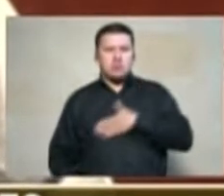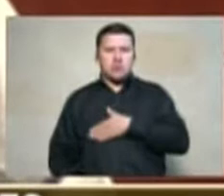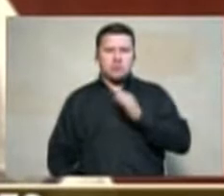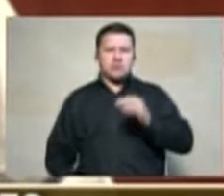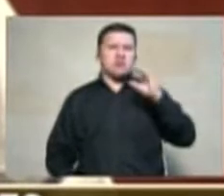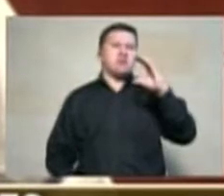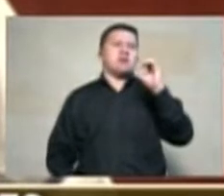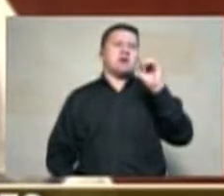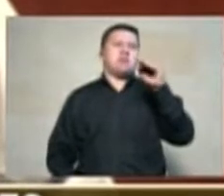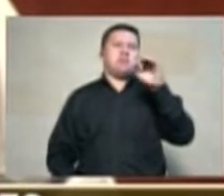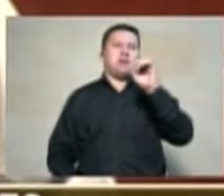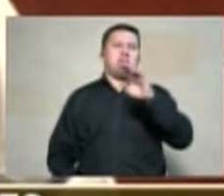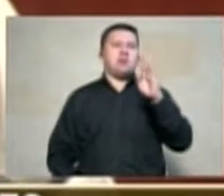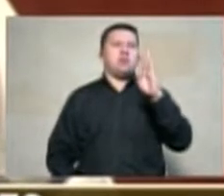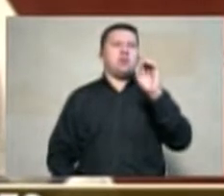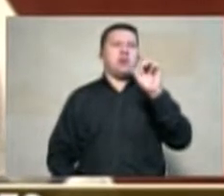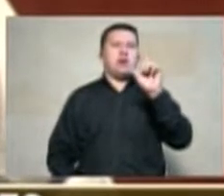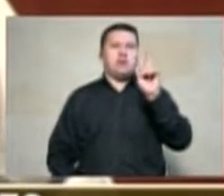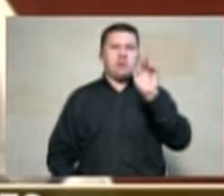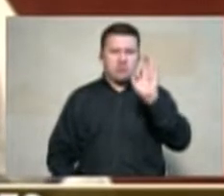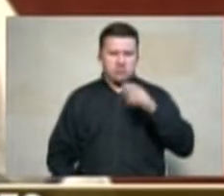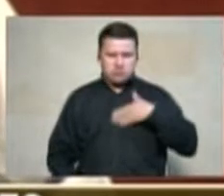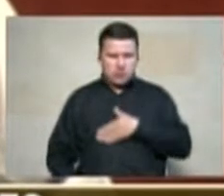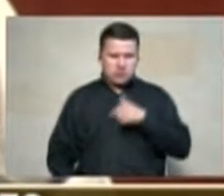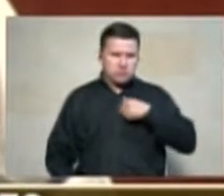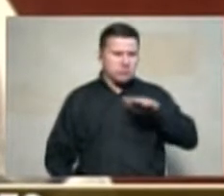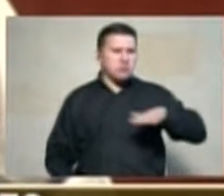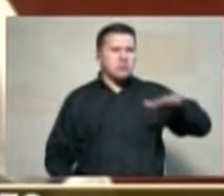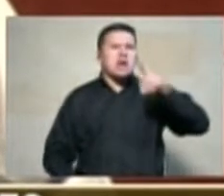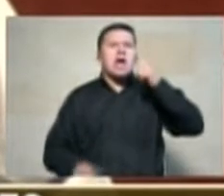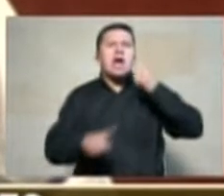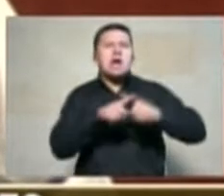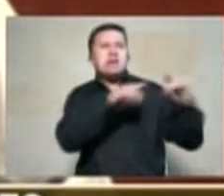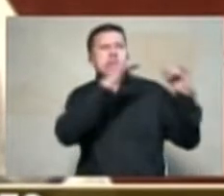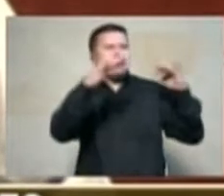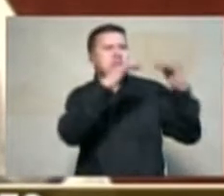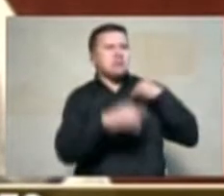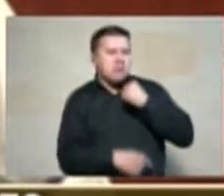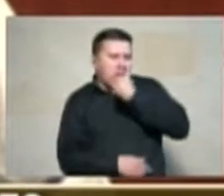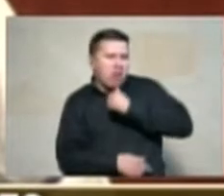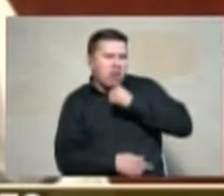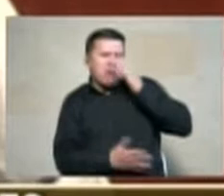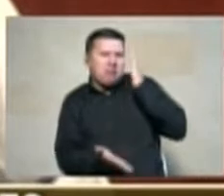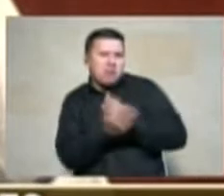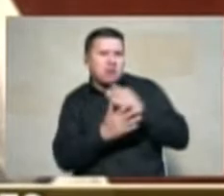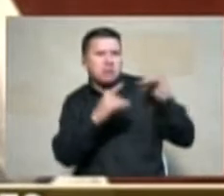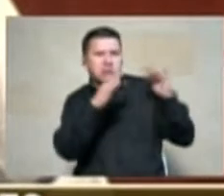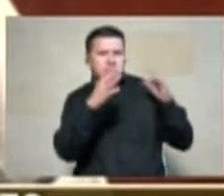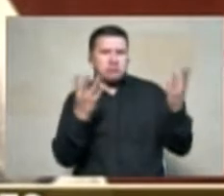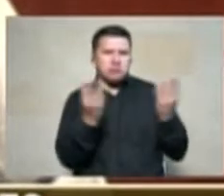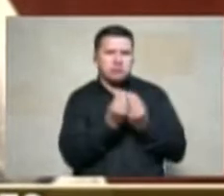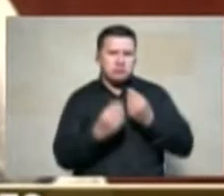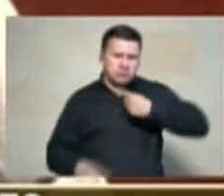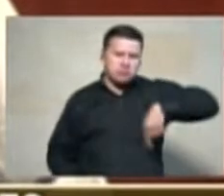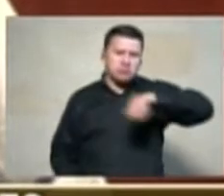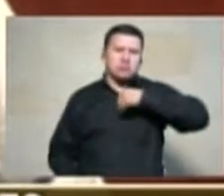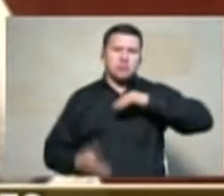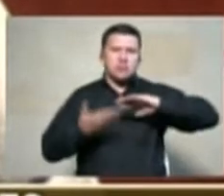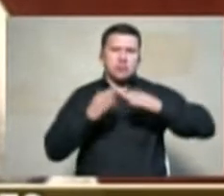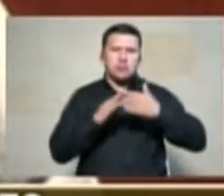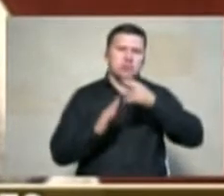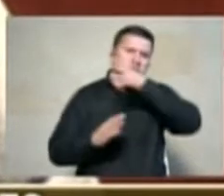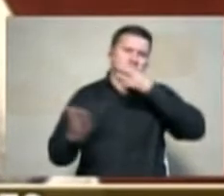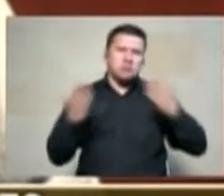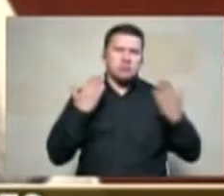región de los Montes de María departamento de Bolívar víctima del conflicto armado nosotros como comunidades